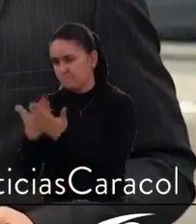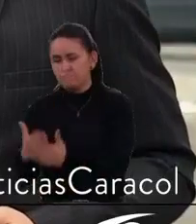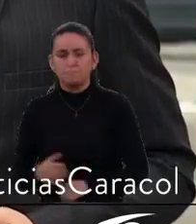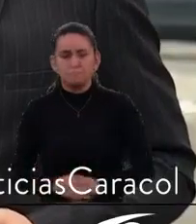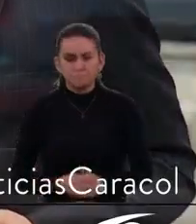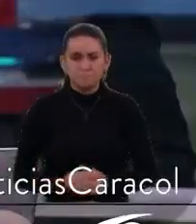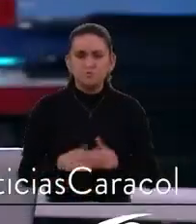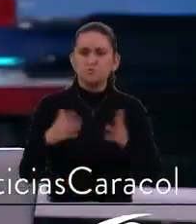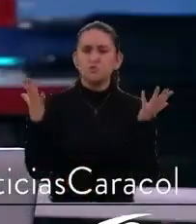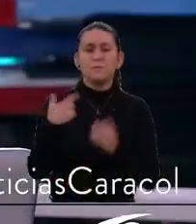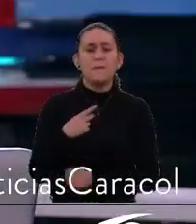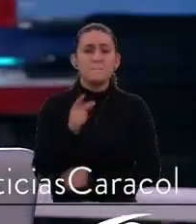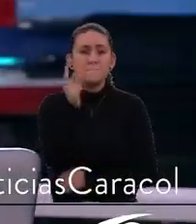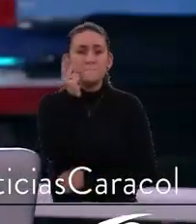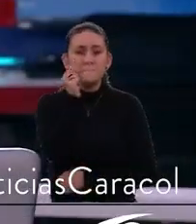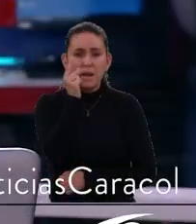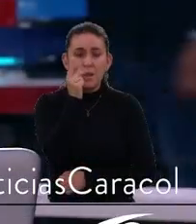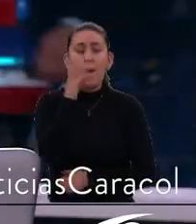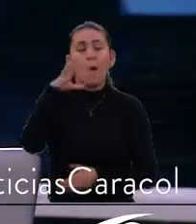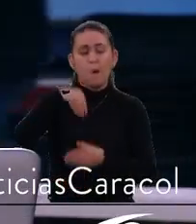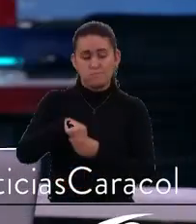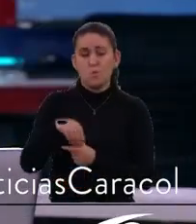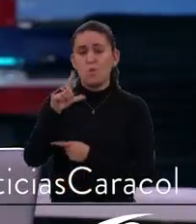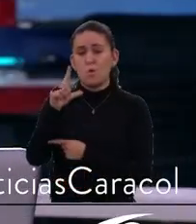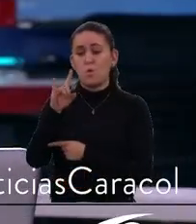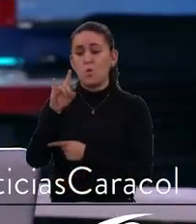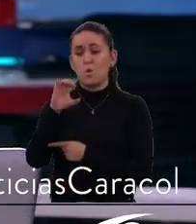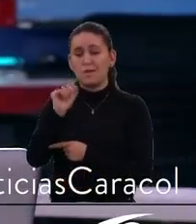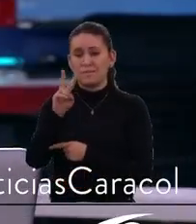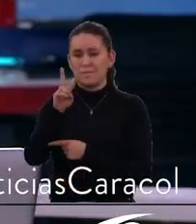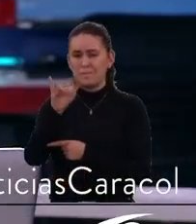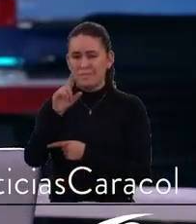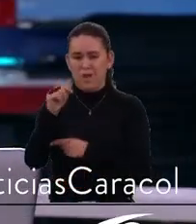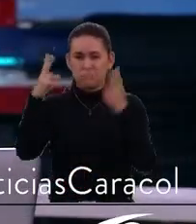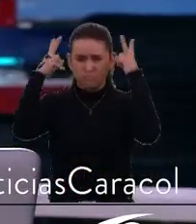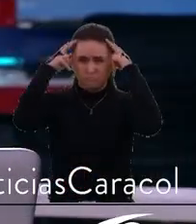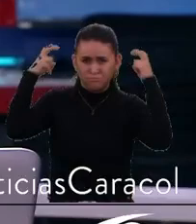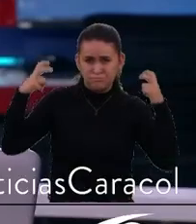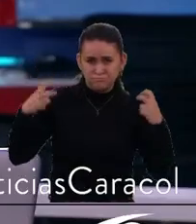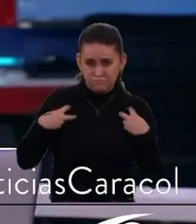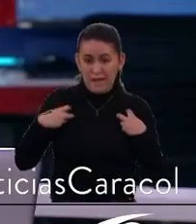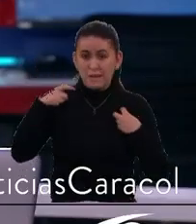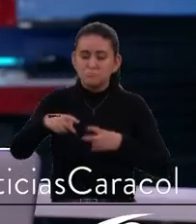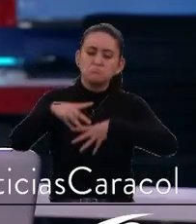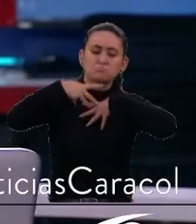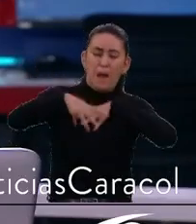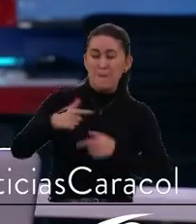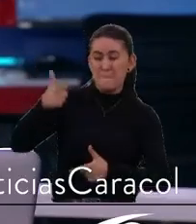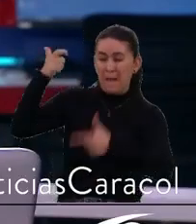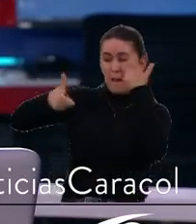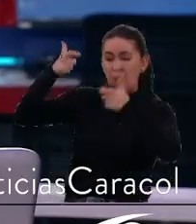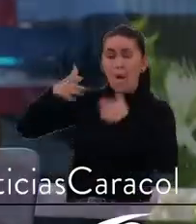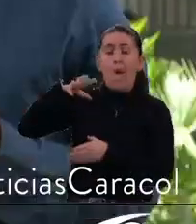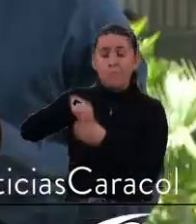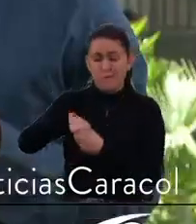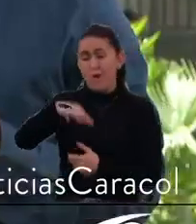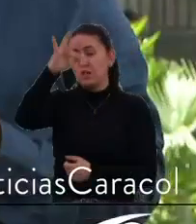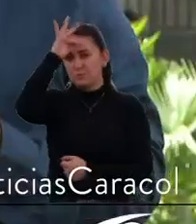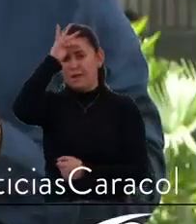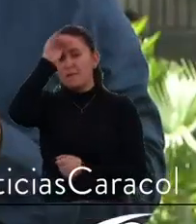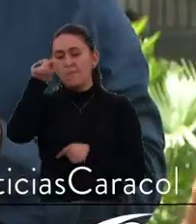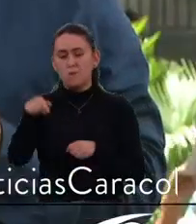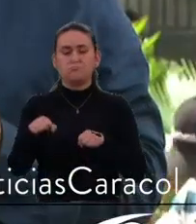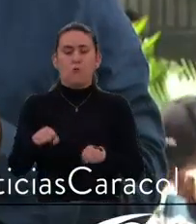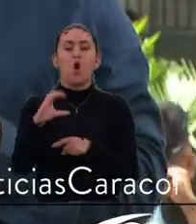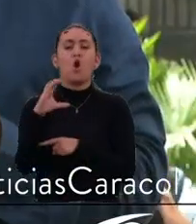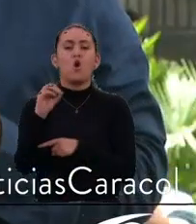Mientras tanto en Pereira permanecen como ha inducido Lucas Villa, el joven que fue atacado a bala en medio de las manifestaciones. Freddy Gómez, ¿cuál es el estado de